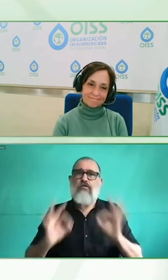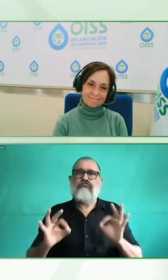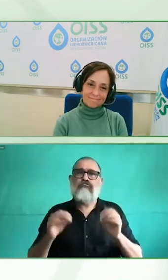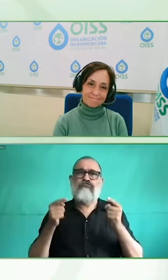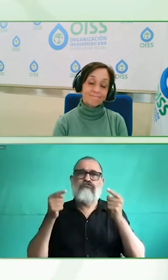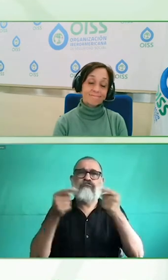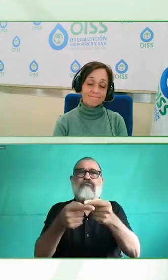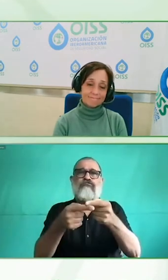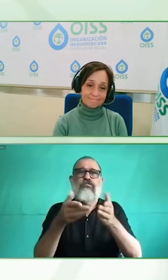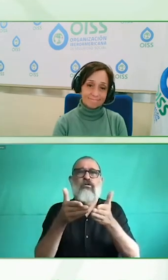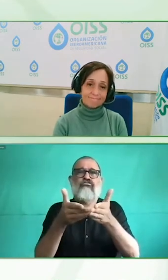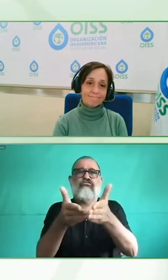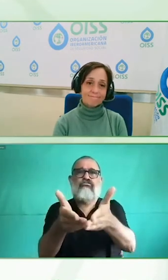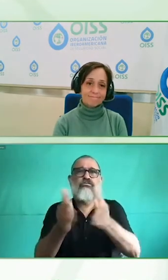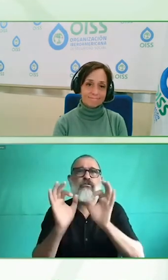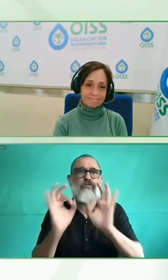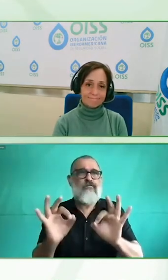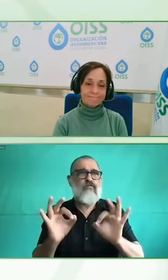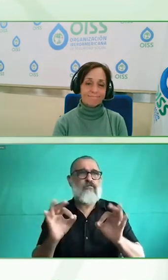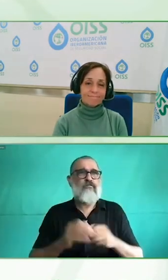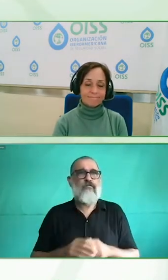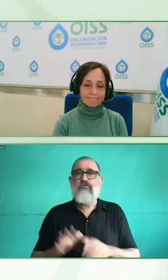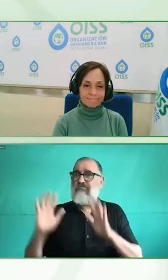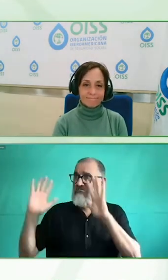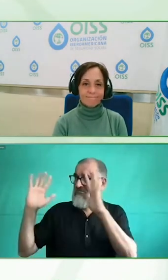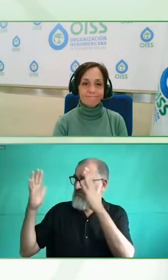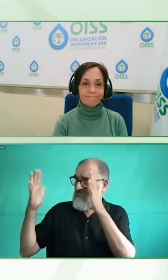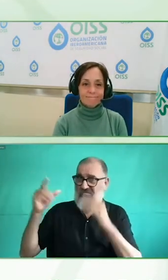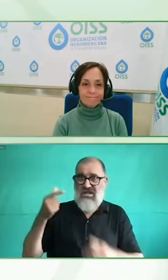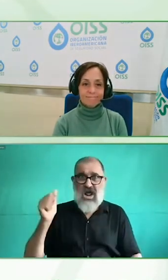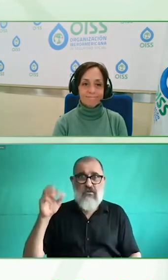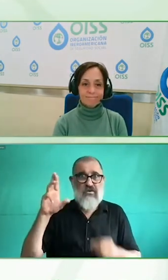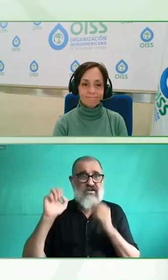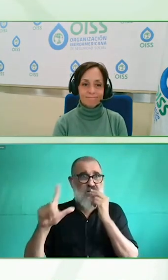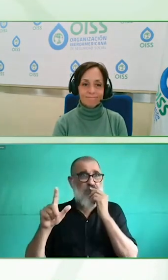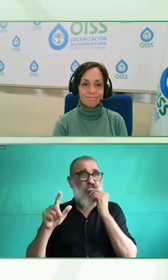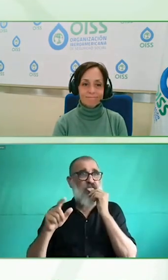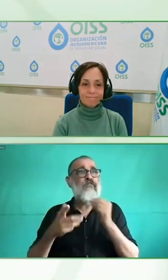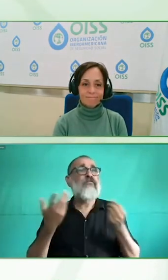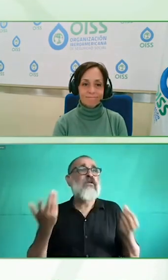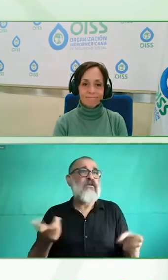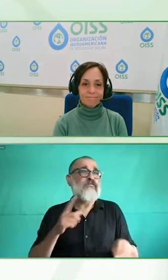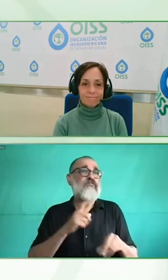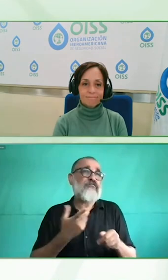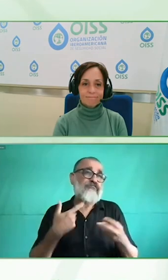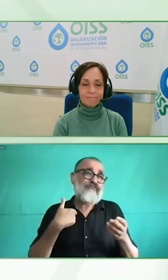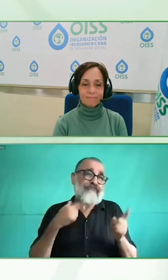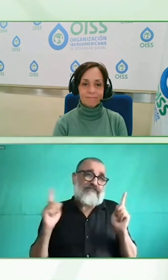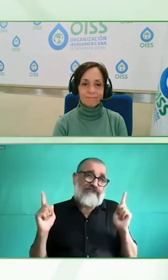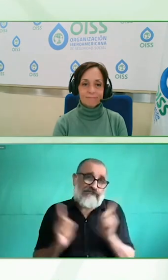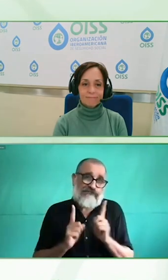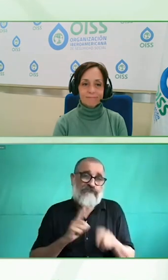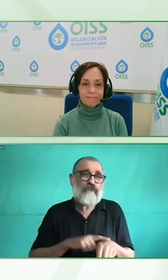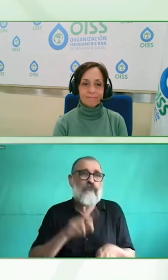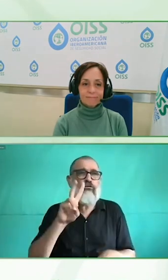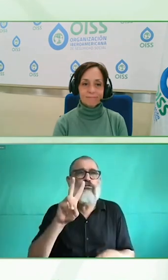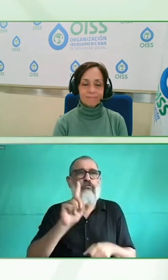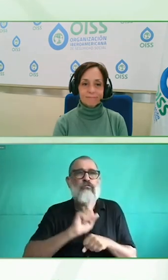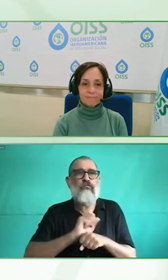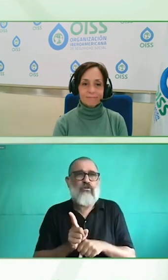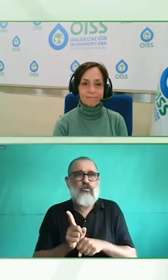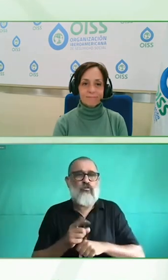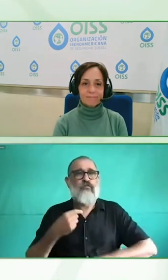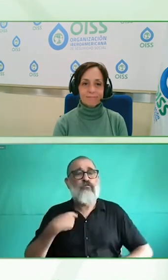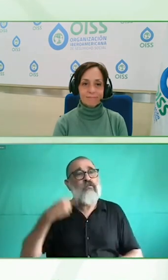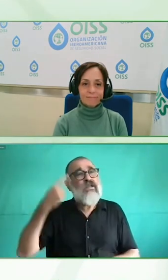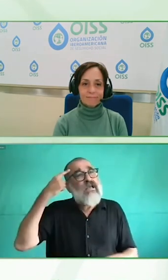y tenemos que tratar de que más de mil personas presencialmente acá en Viena